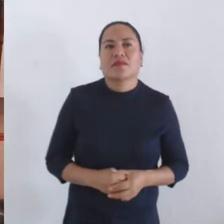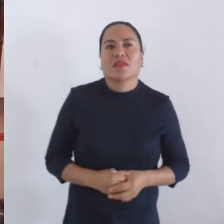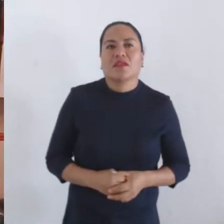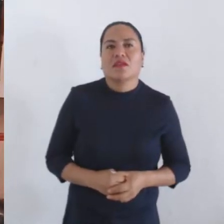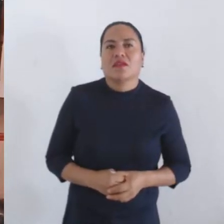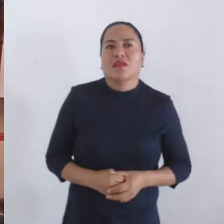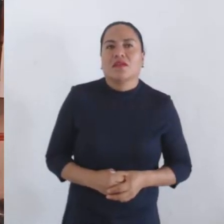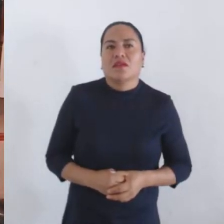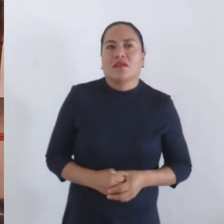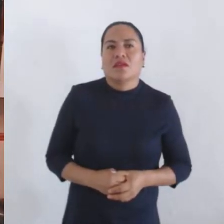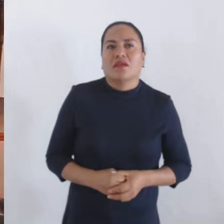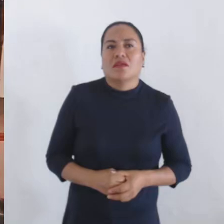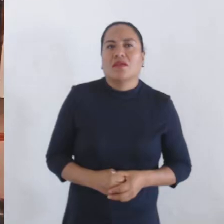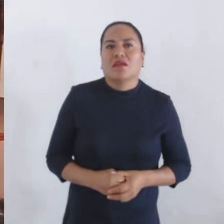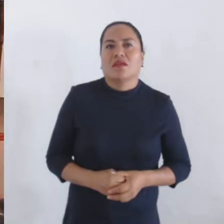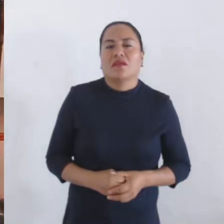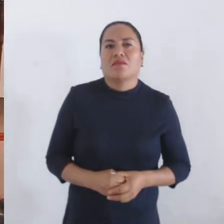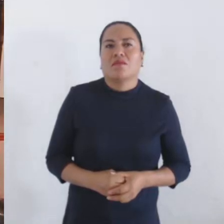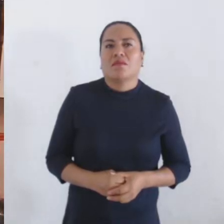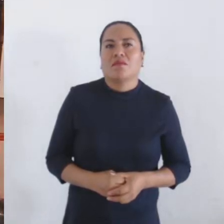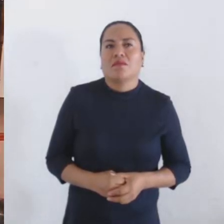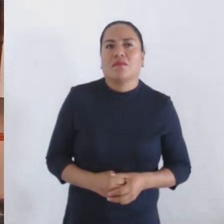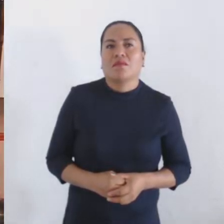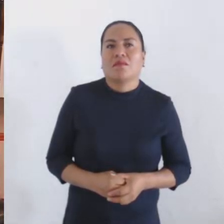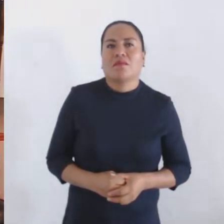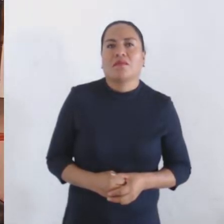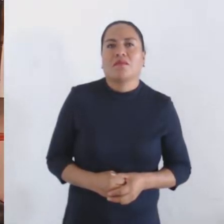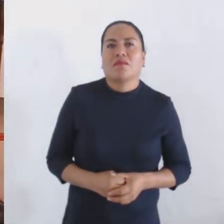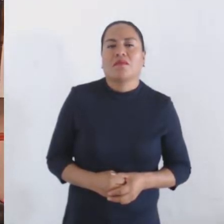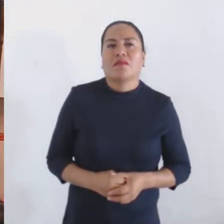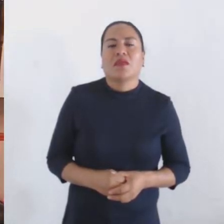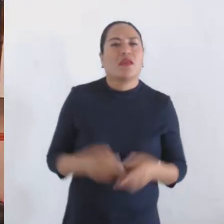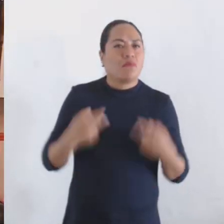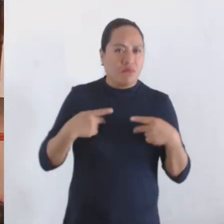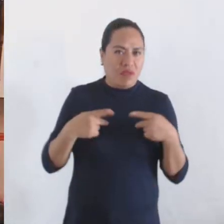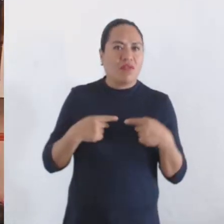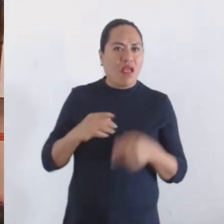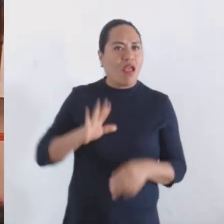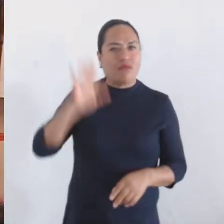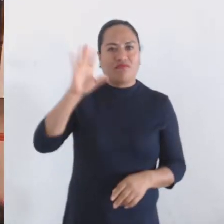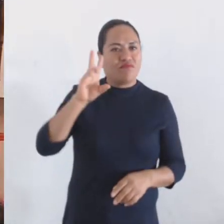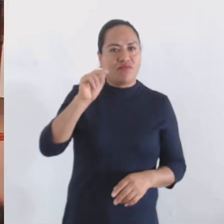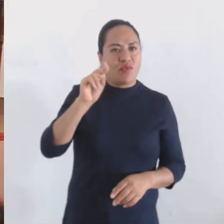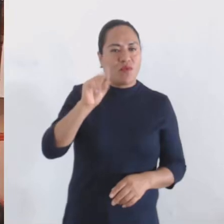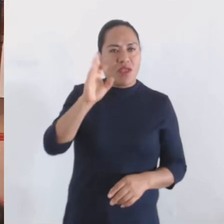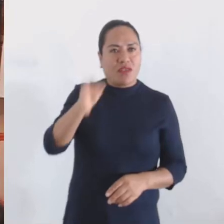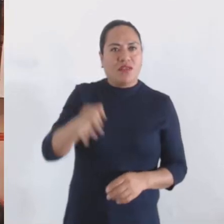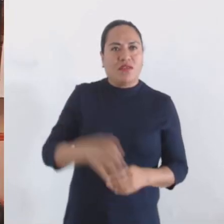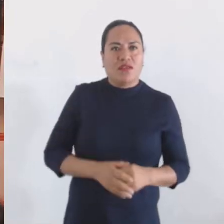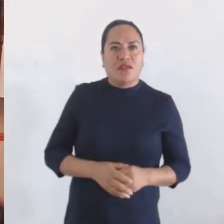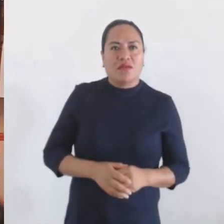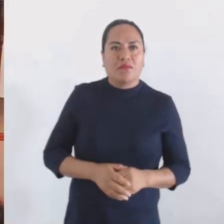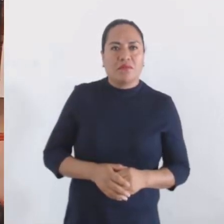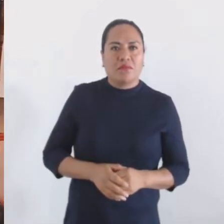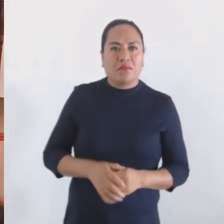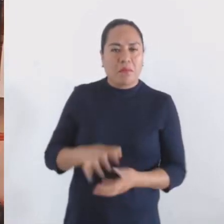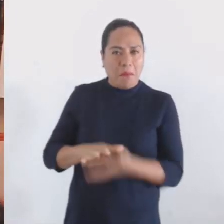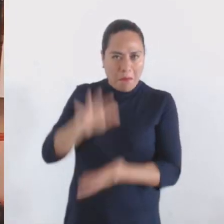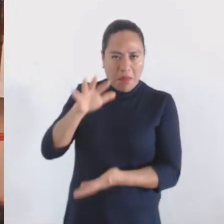Quien está en contra, dice que la… ¿Votos en contra, por favor? Es que si hay un voto en contra. Entonces, es aprobado por mayoría.